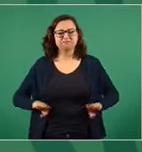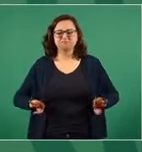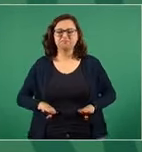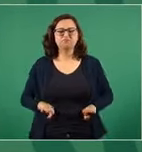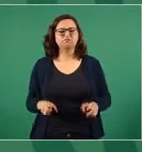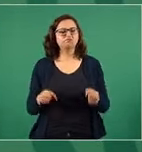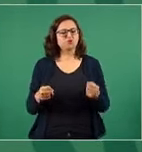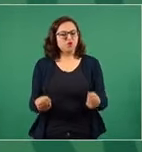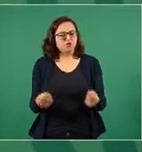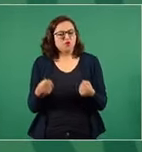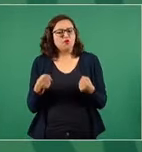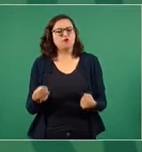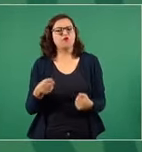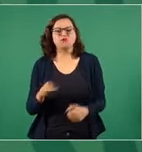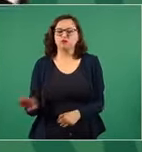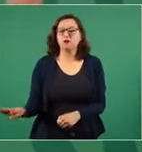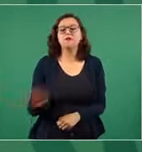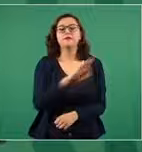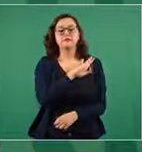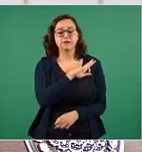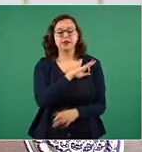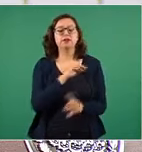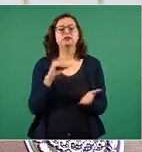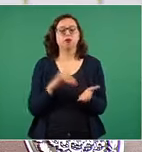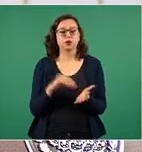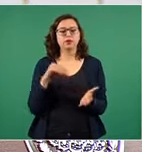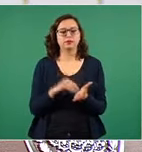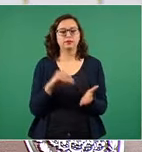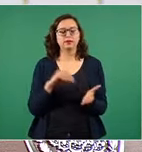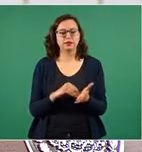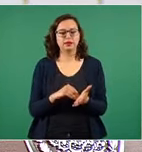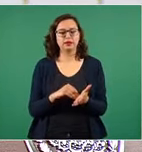no ha perdido las esperanzas.